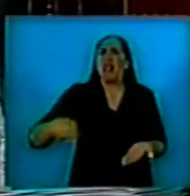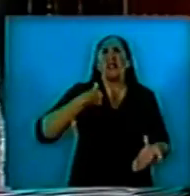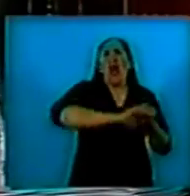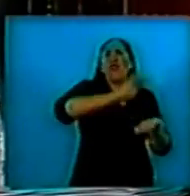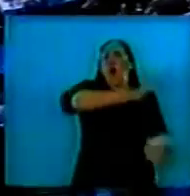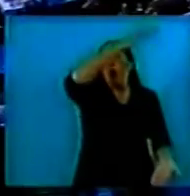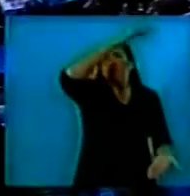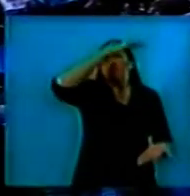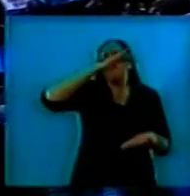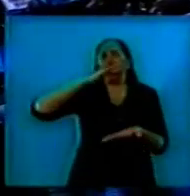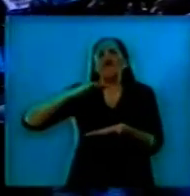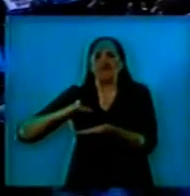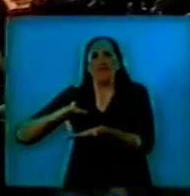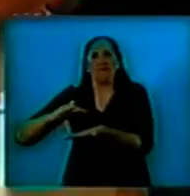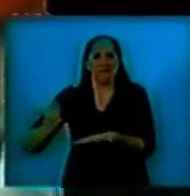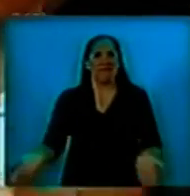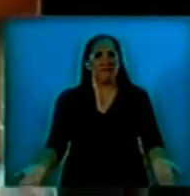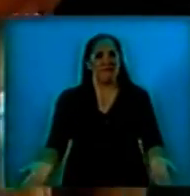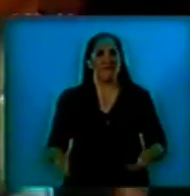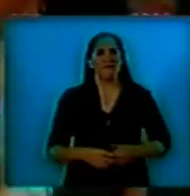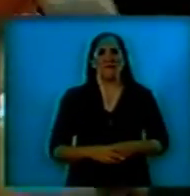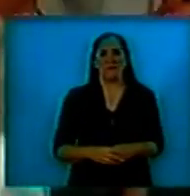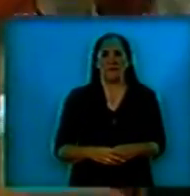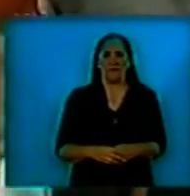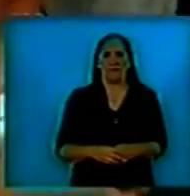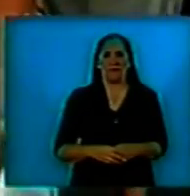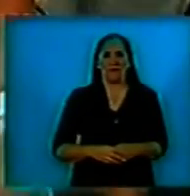República Argentina. ¡S